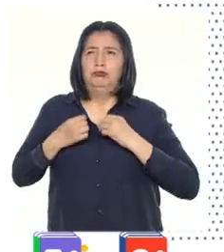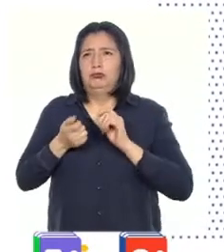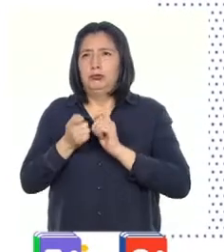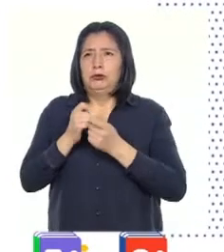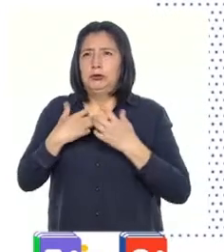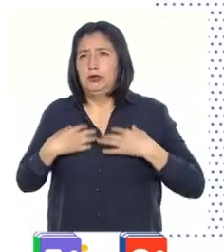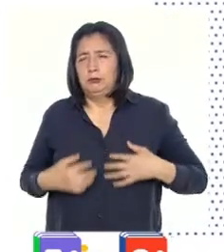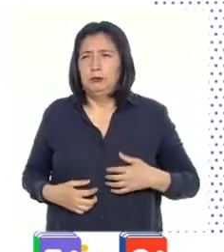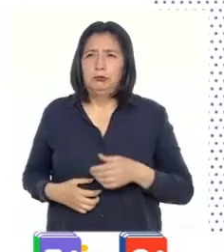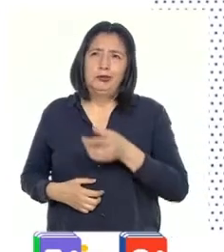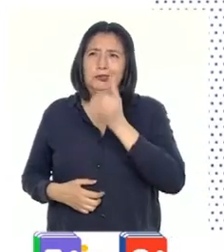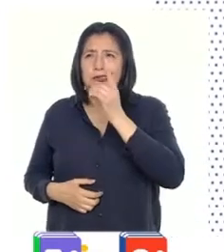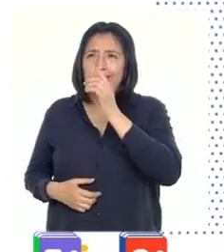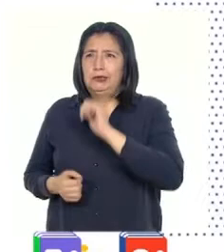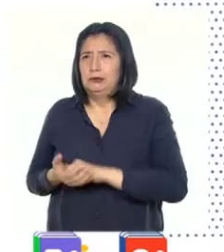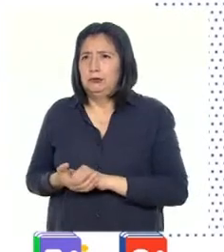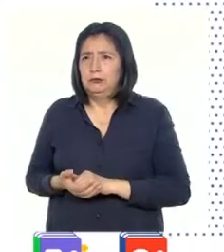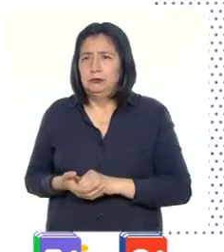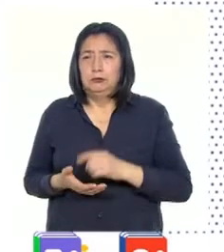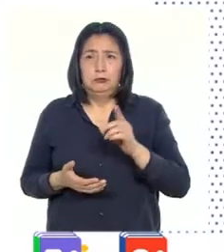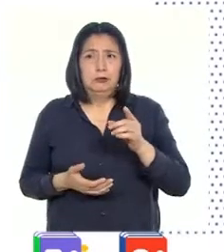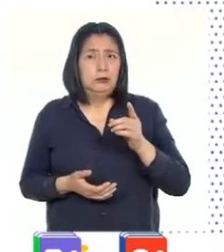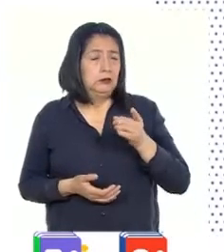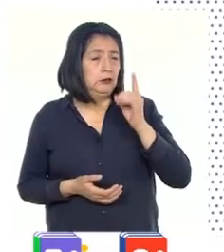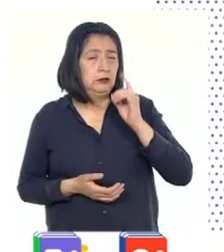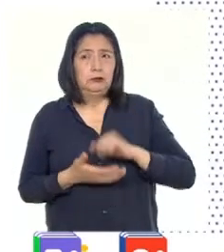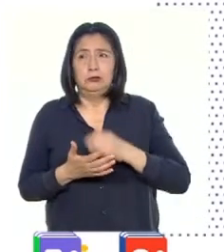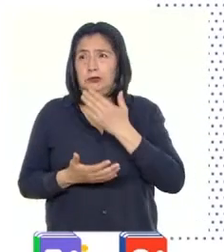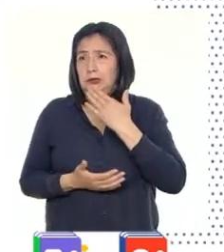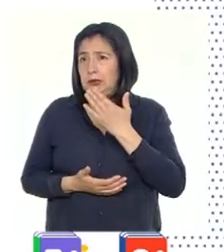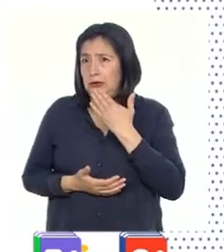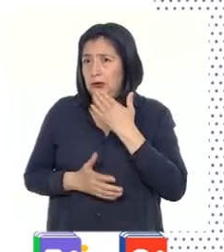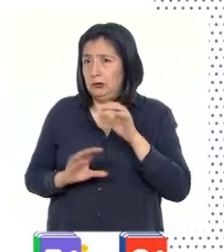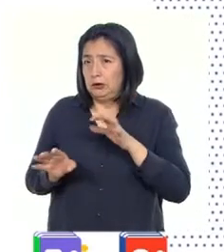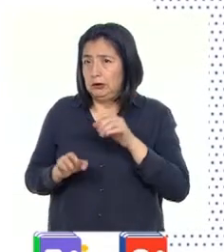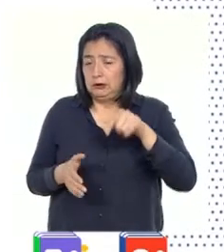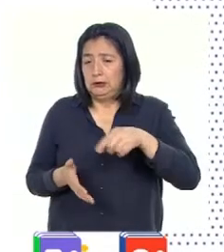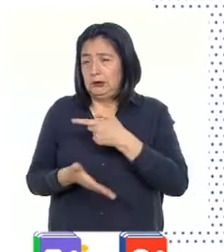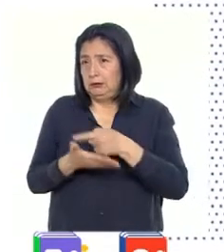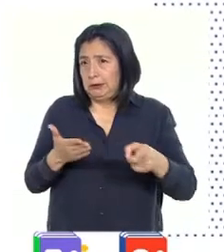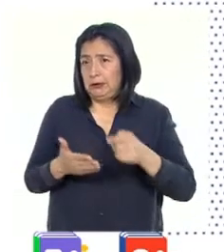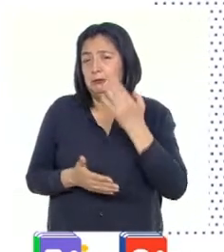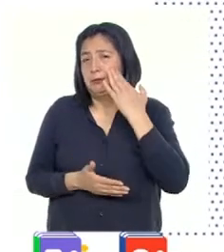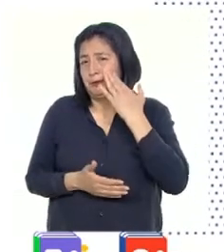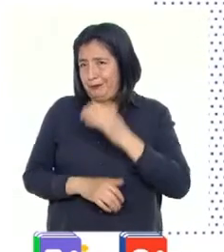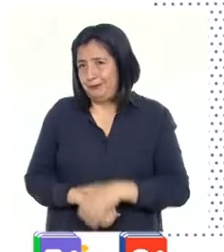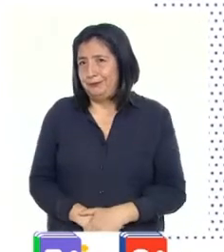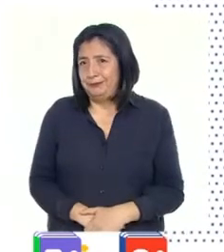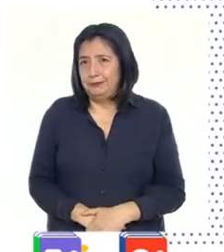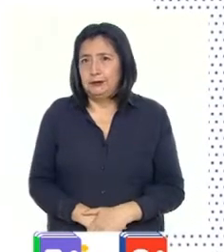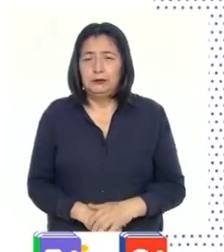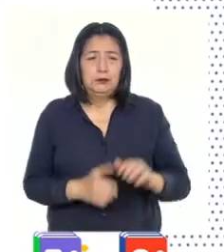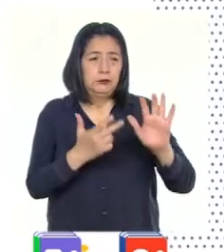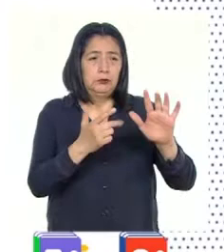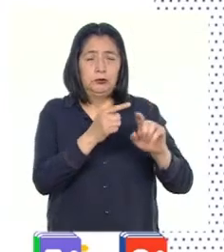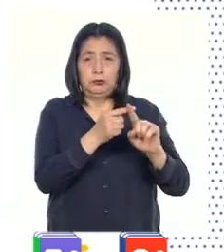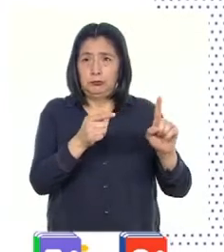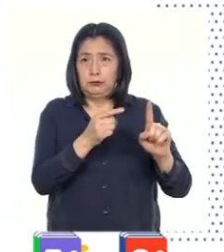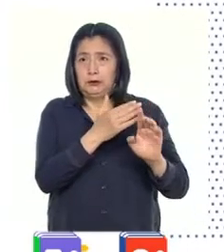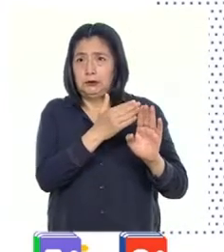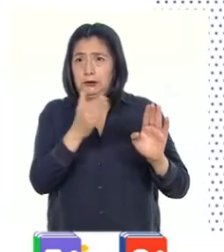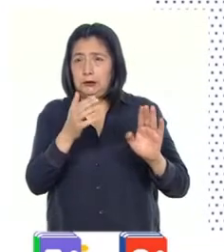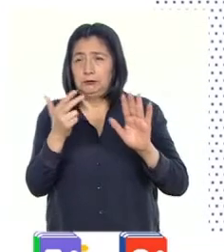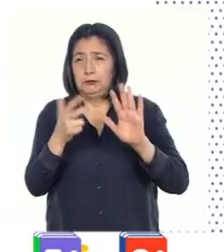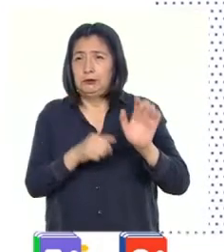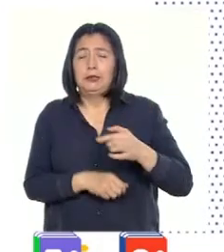vestimos y tomamos desayuno. El desayuno será preparado esta semana por mamá. De 8 y 30 a 9 y